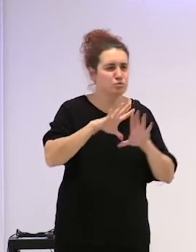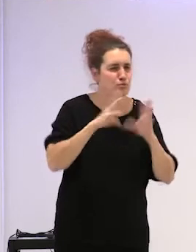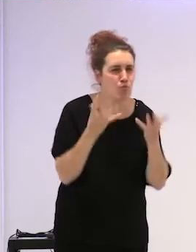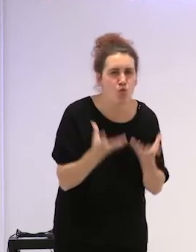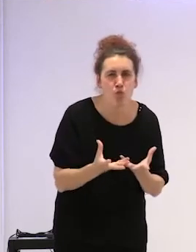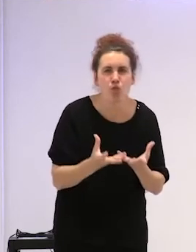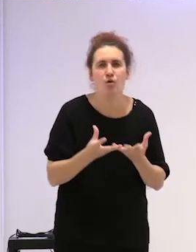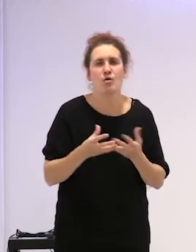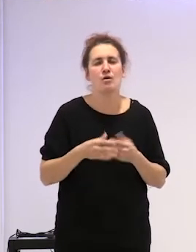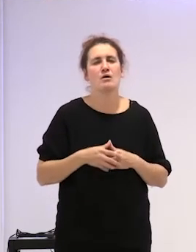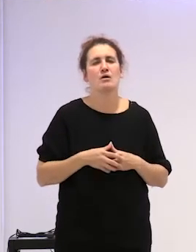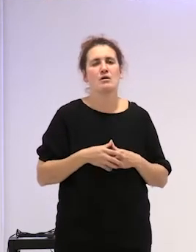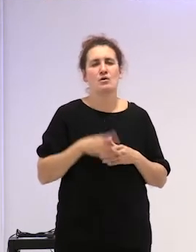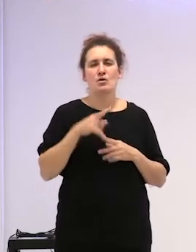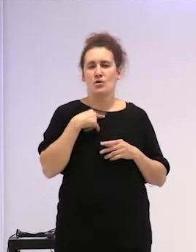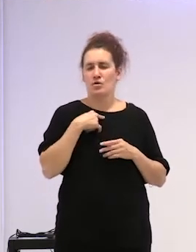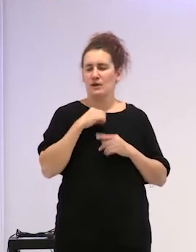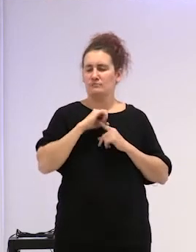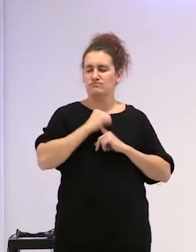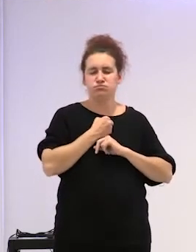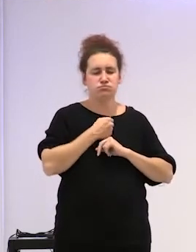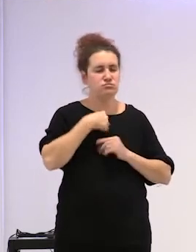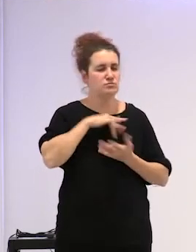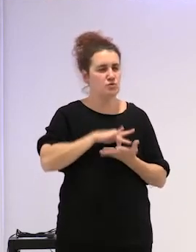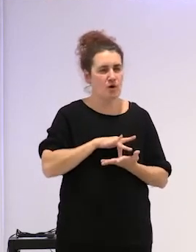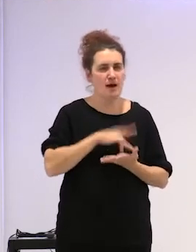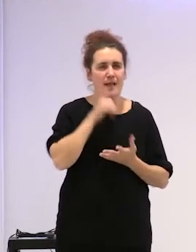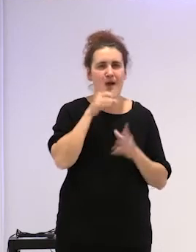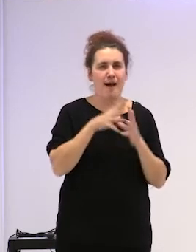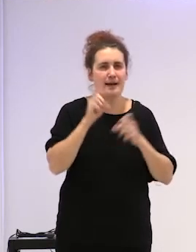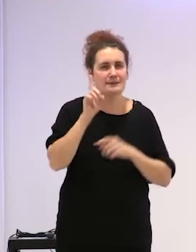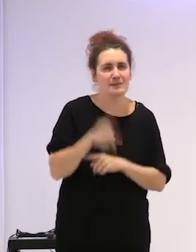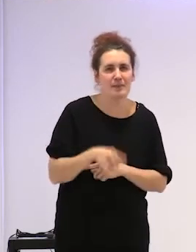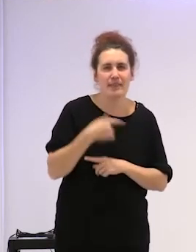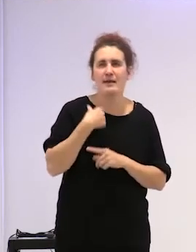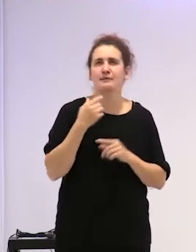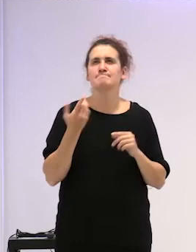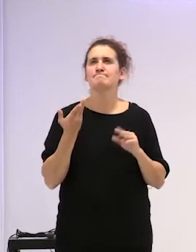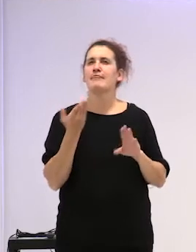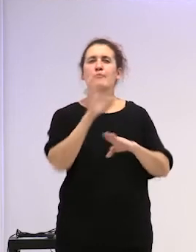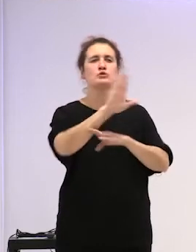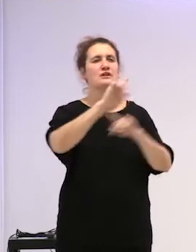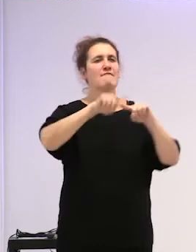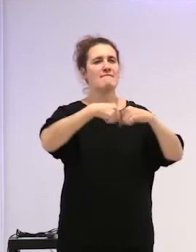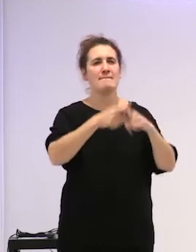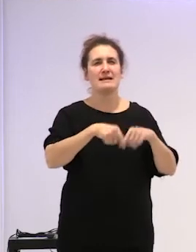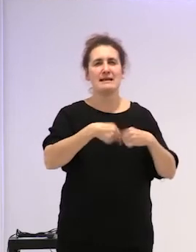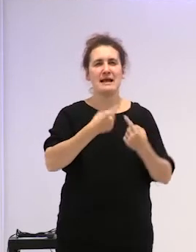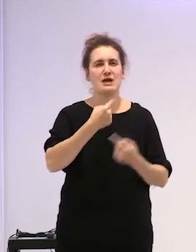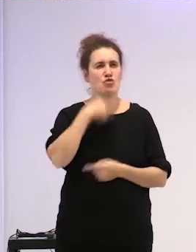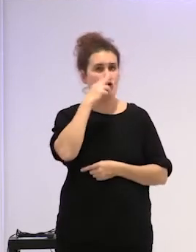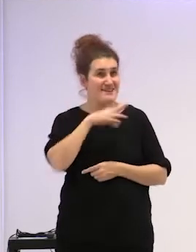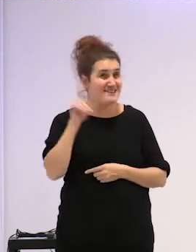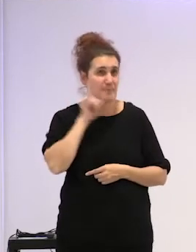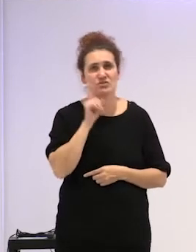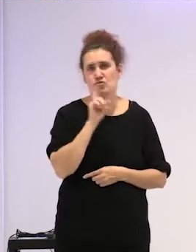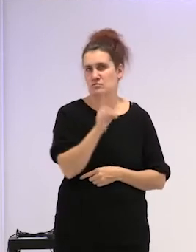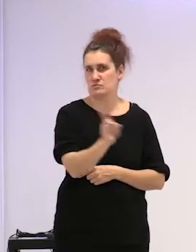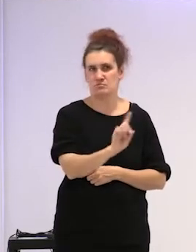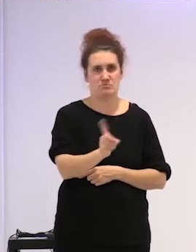lo que le habían hecho y eran unas ganas también de demostrarle a su familia que ella no era una niña mentirosa.